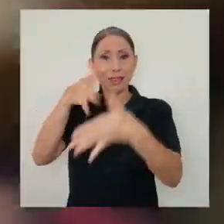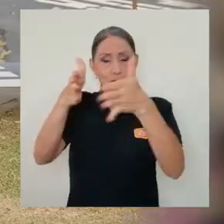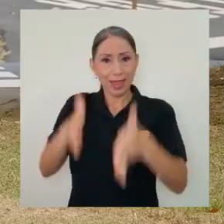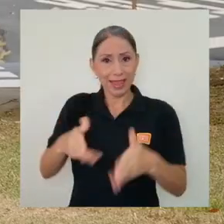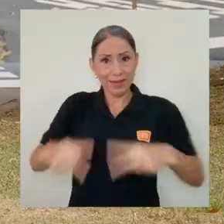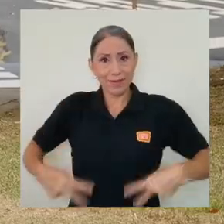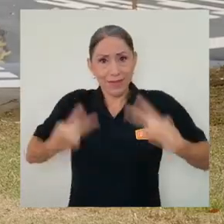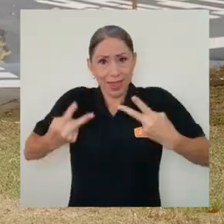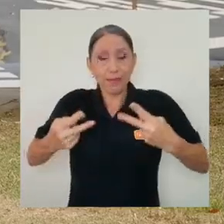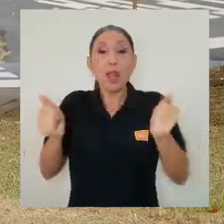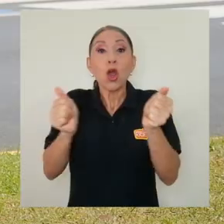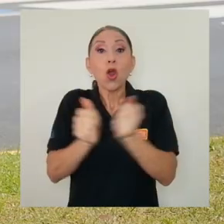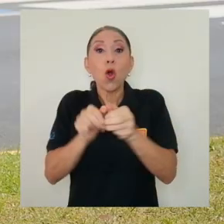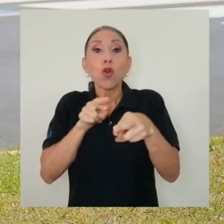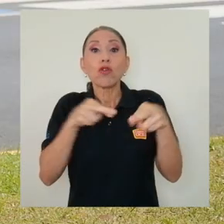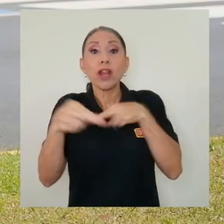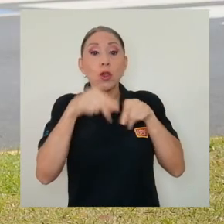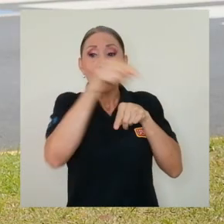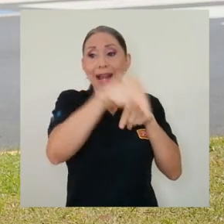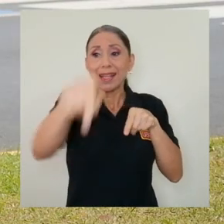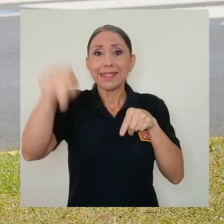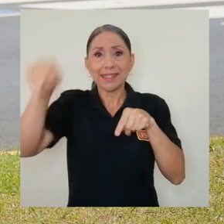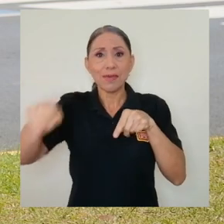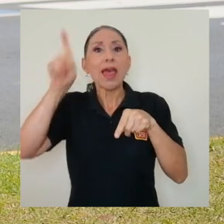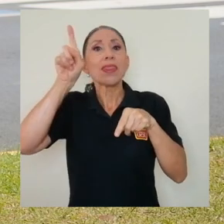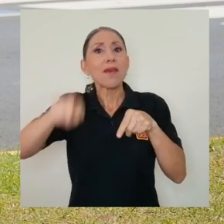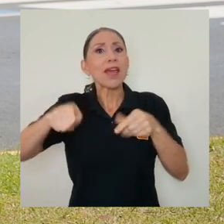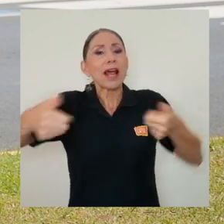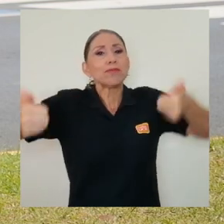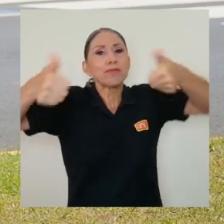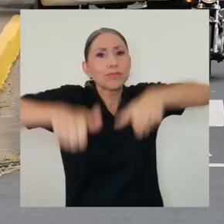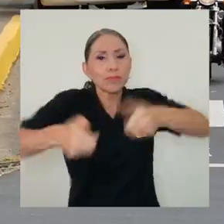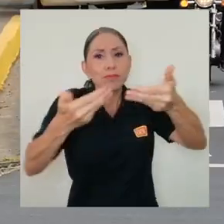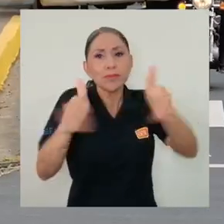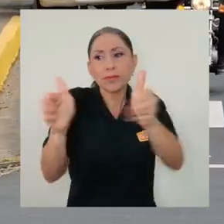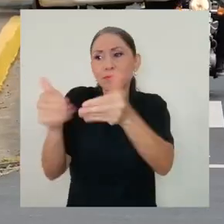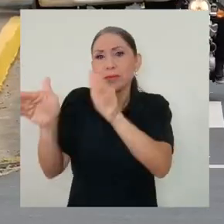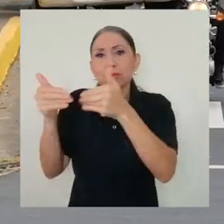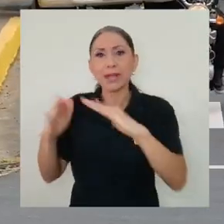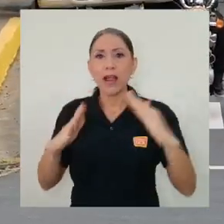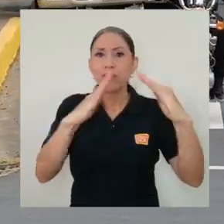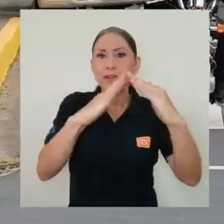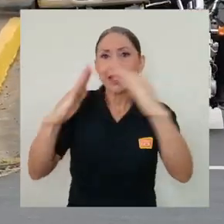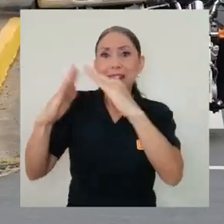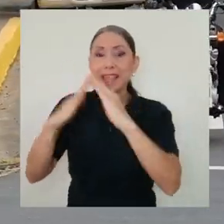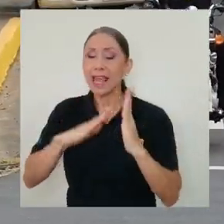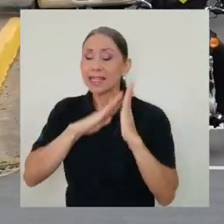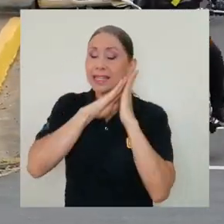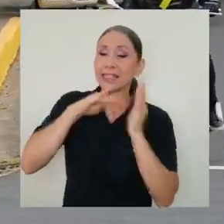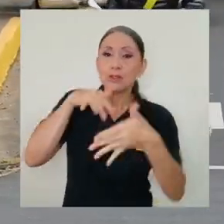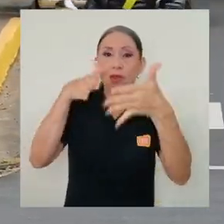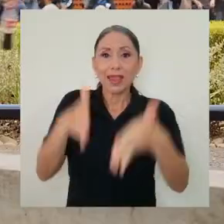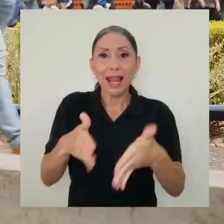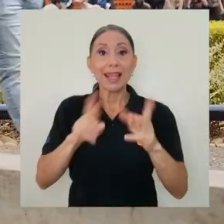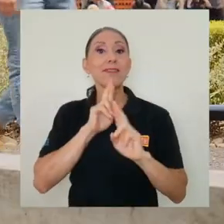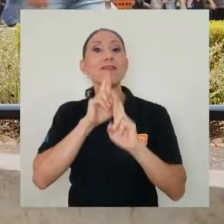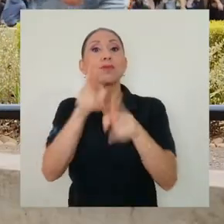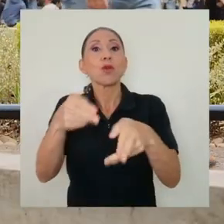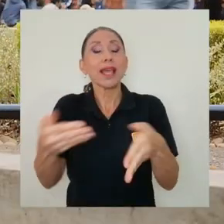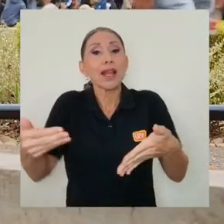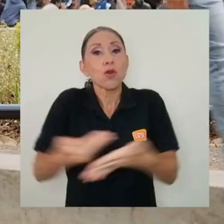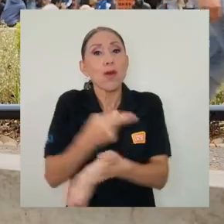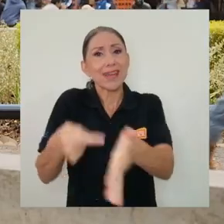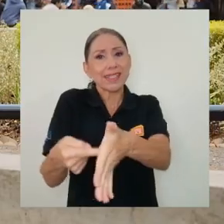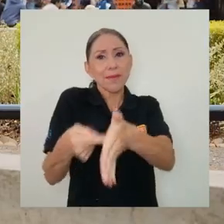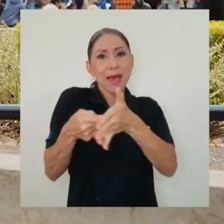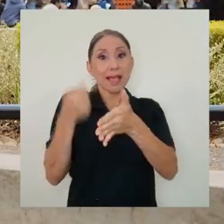las sedes regionales la apertura segura de las residencias estudiantiles y responder a las nuevas demandas de la presencialidad.